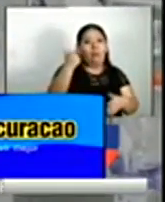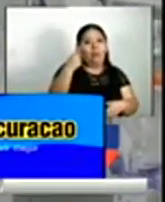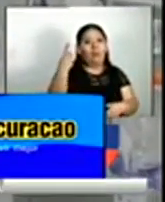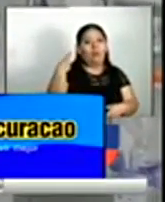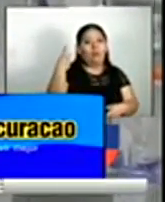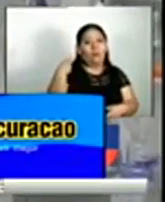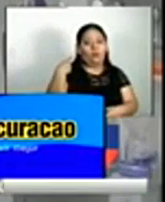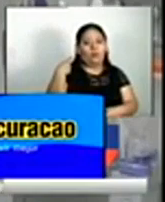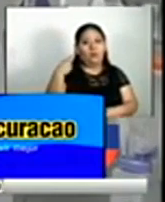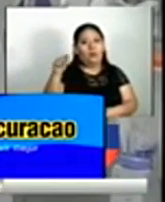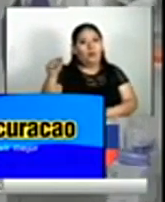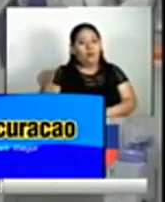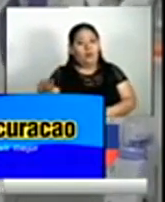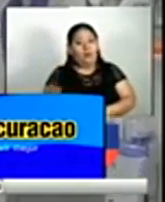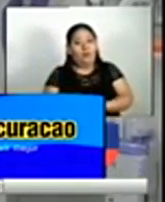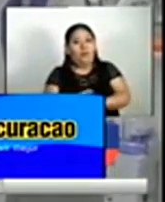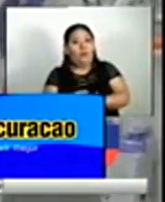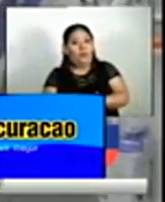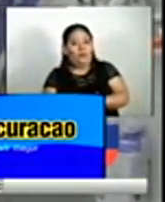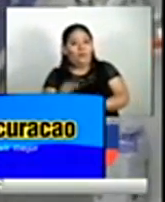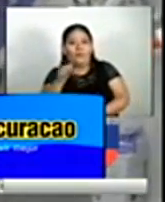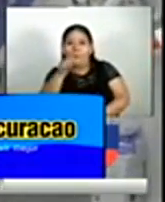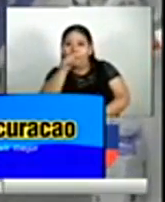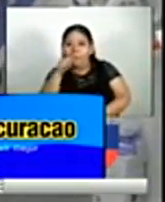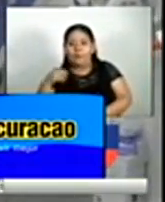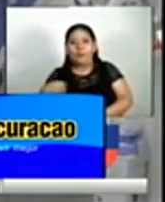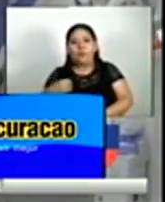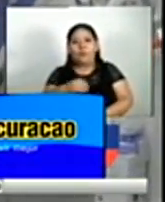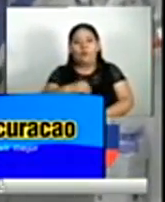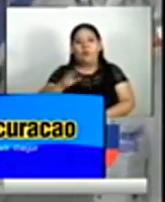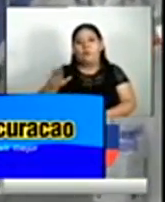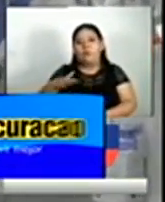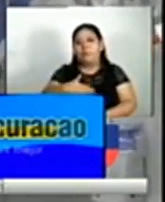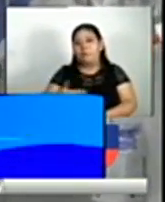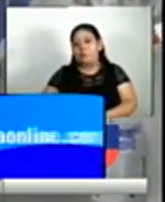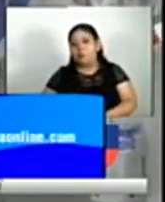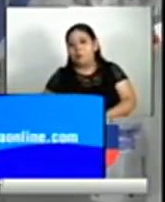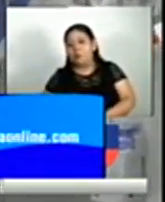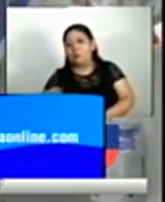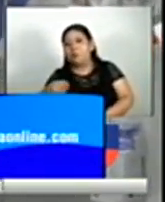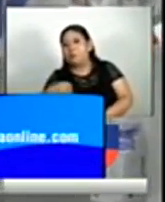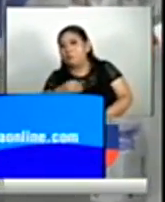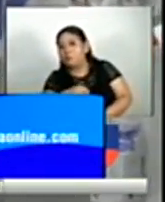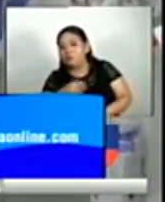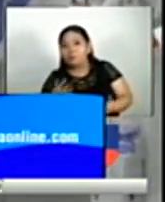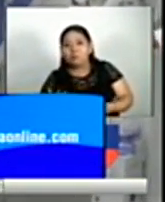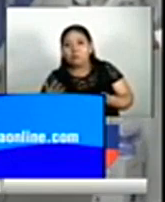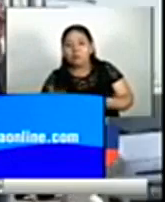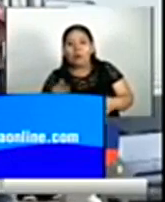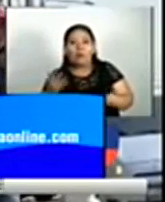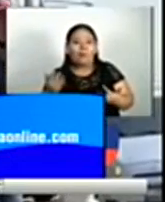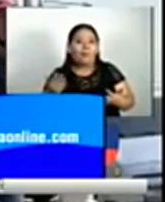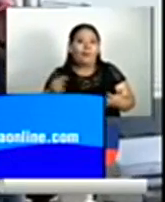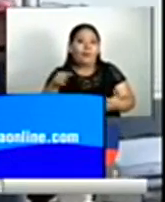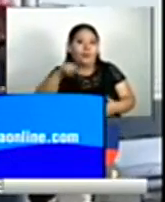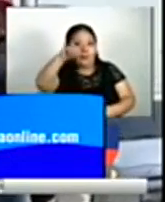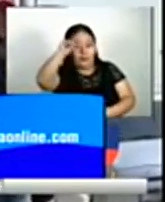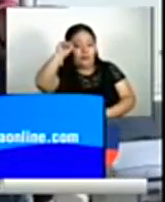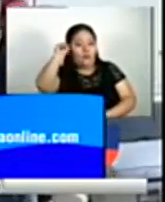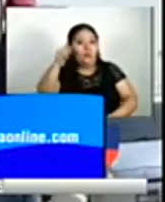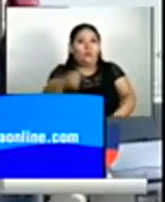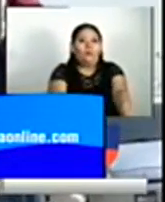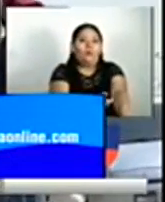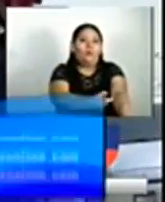El presidente del Colegio Médico también lamentó que varios especialistas de la medicina están dejando sus puestos de trabajo en la red